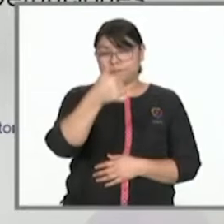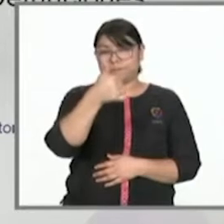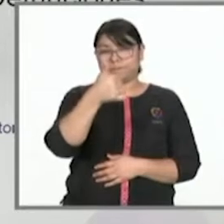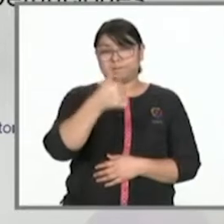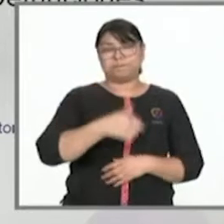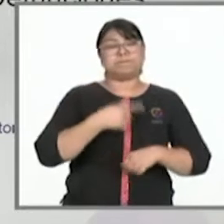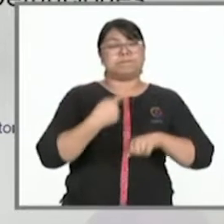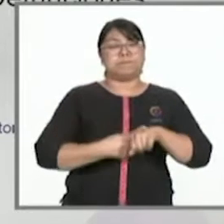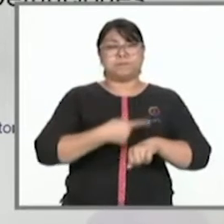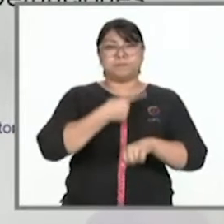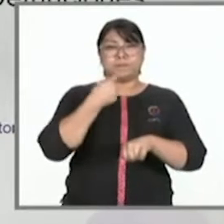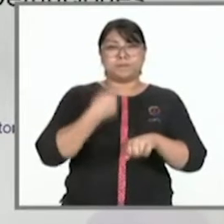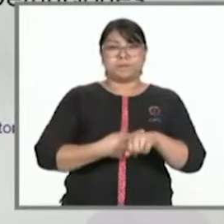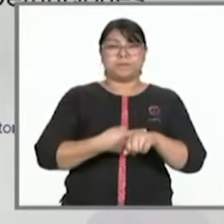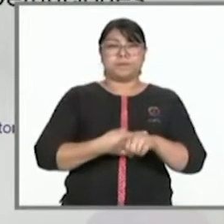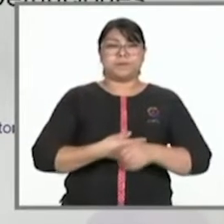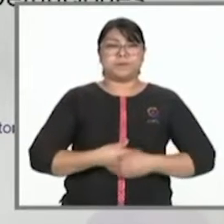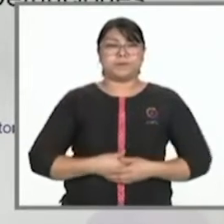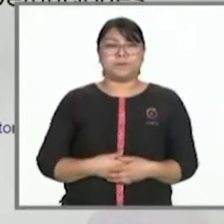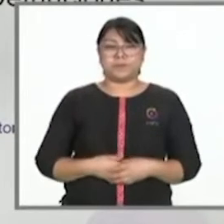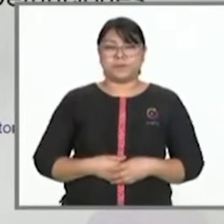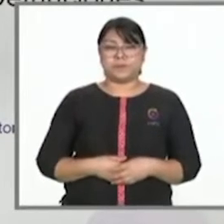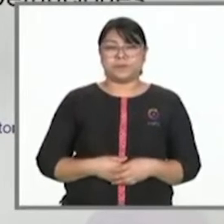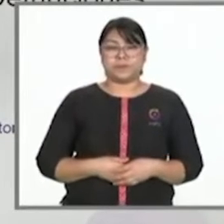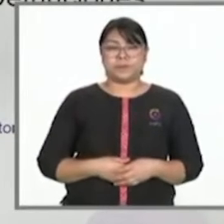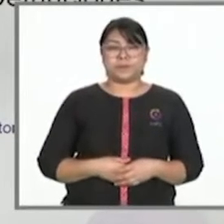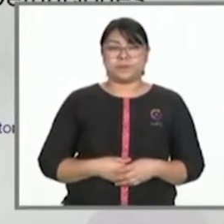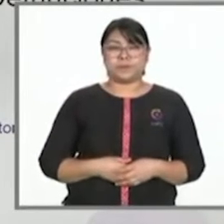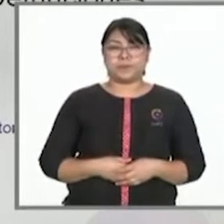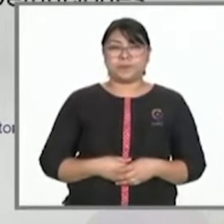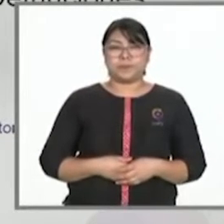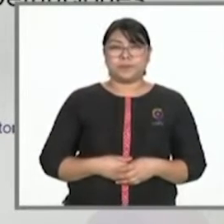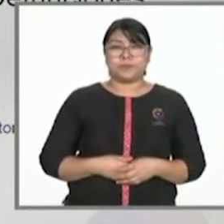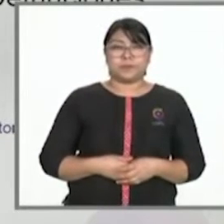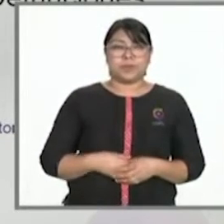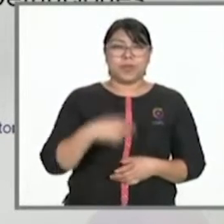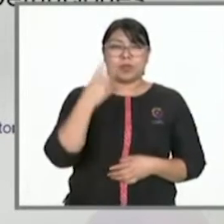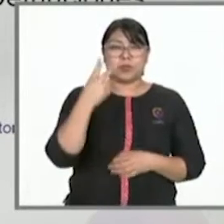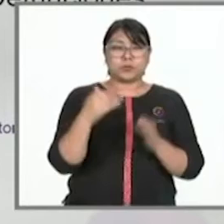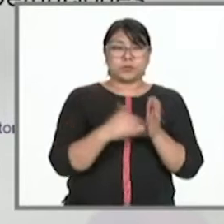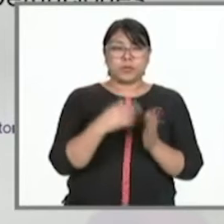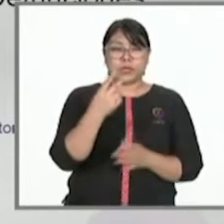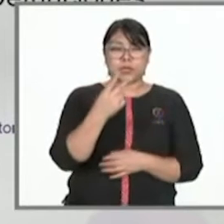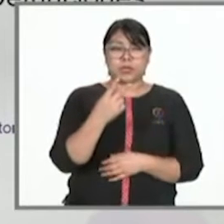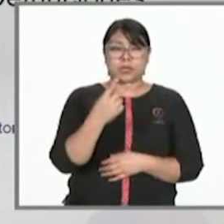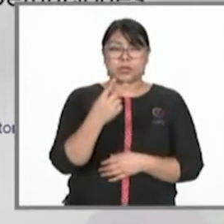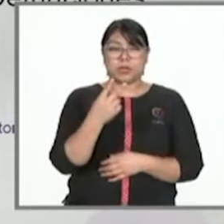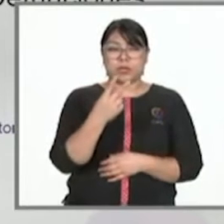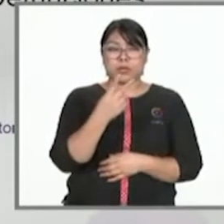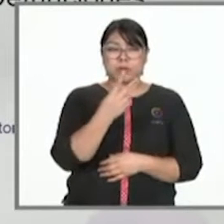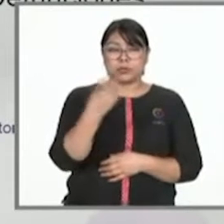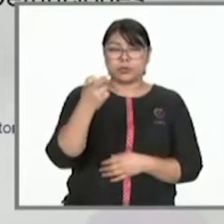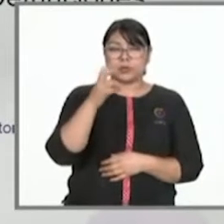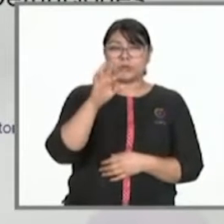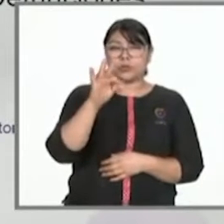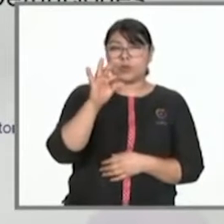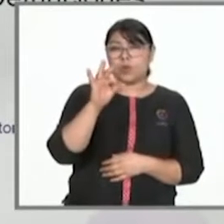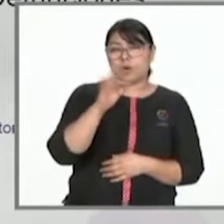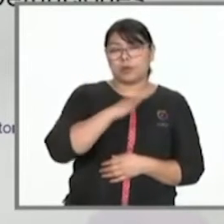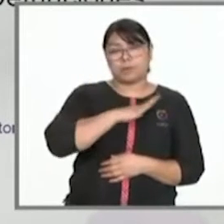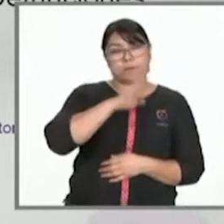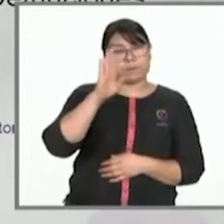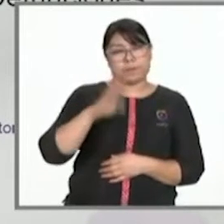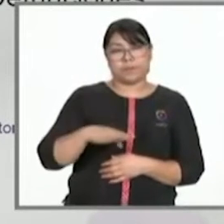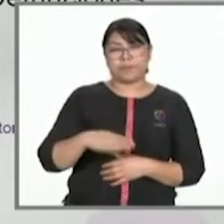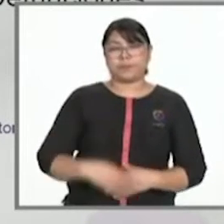confirmados por laboratorio, dentro de los cuales 2.240 se han sumado a